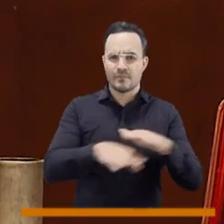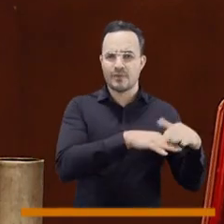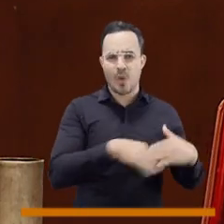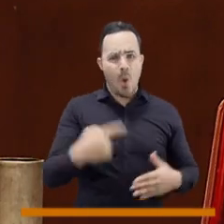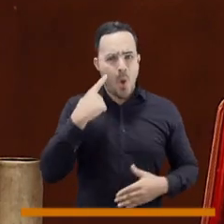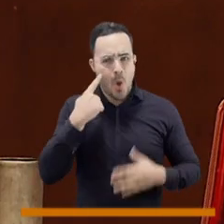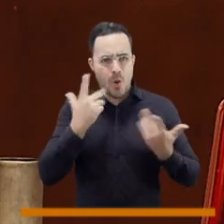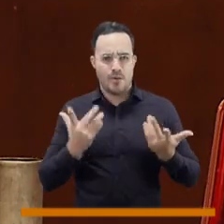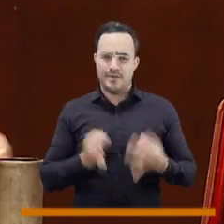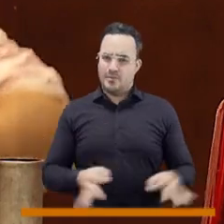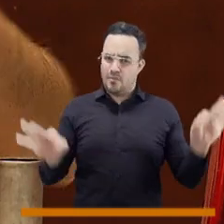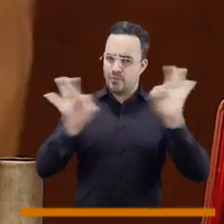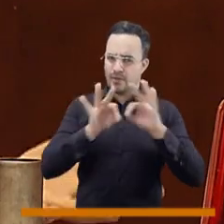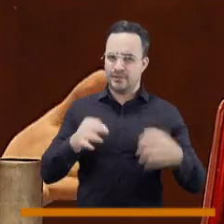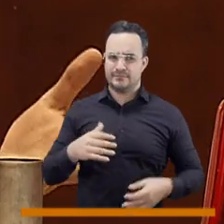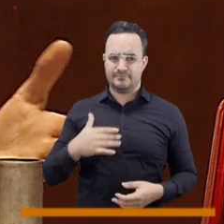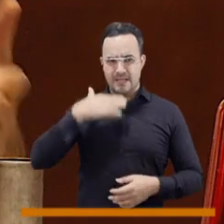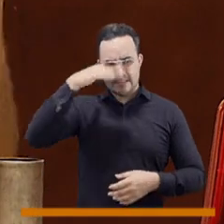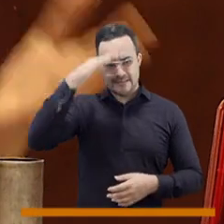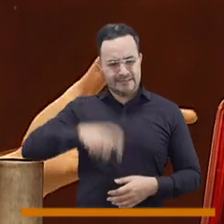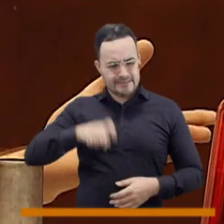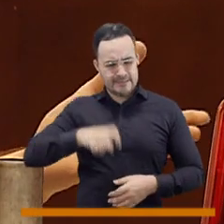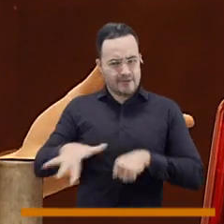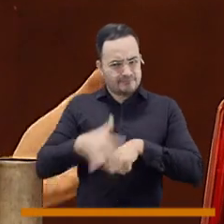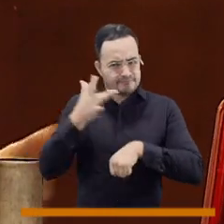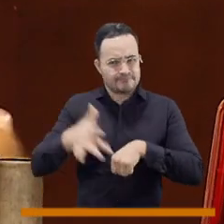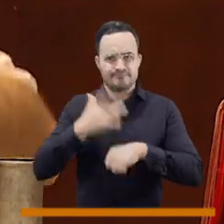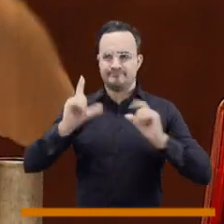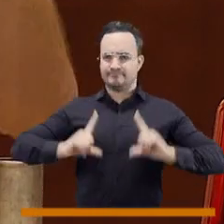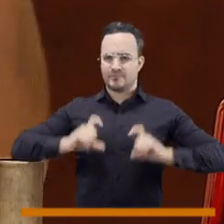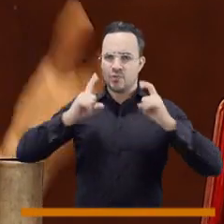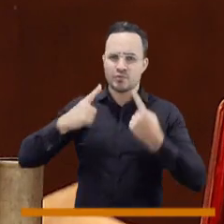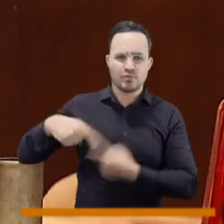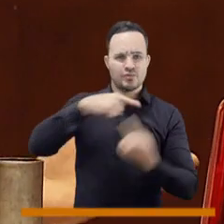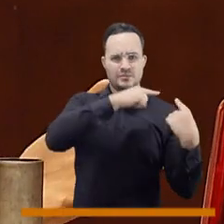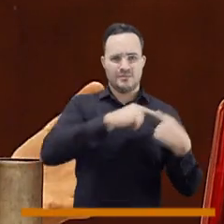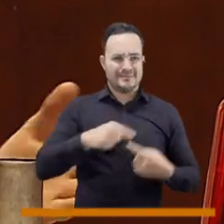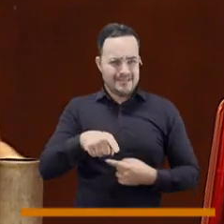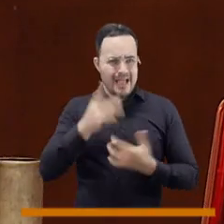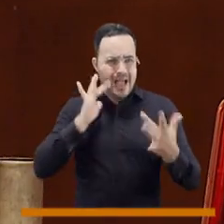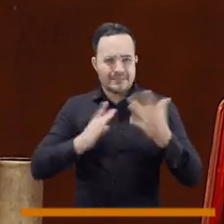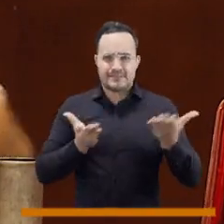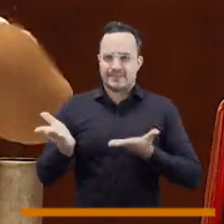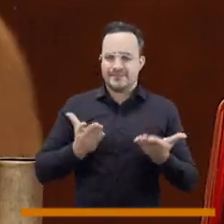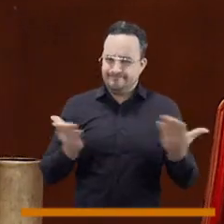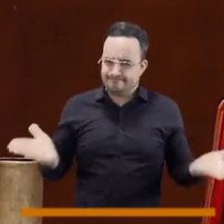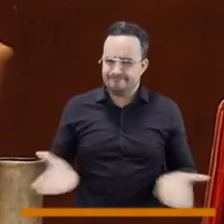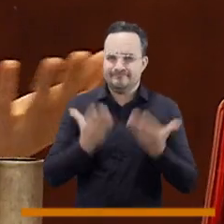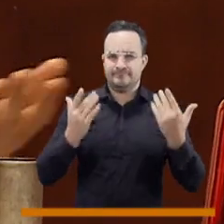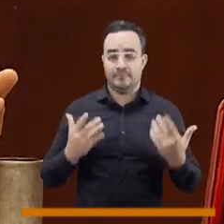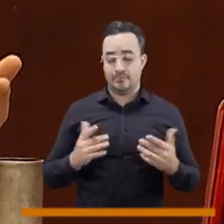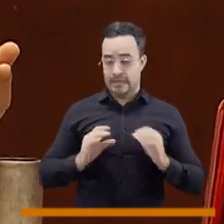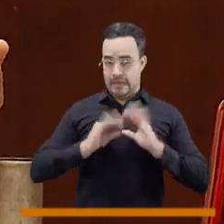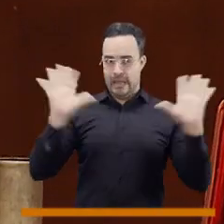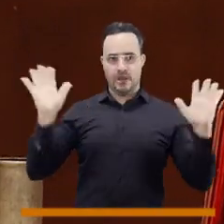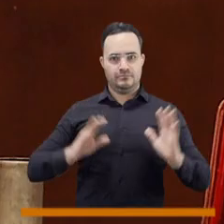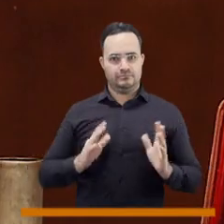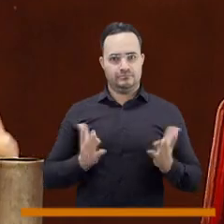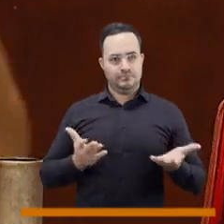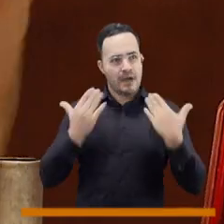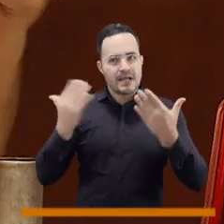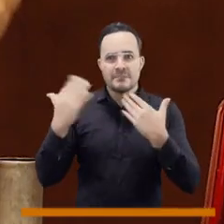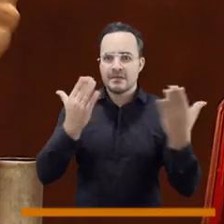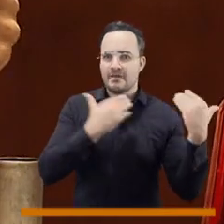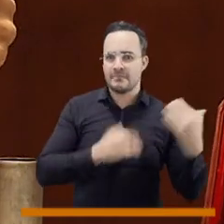ciudadanos y ciudadanas de Medellín que el turismo es una gran noticia para esta ciudad, que necesitamos seguir fomentando el turismo, que necesitamos seguir recibiendo